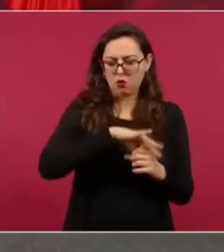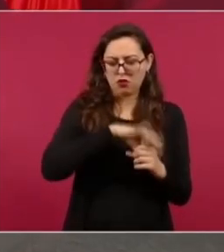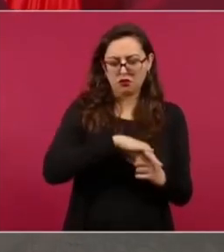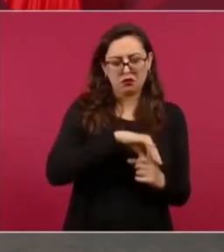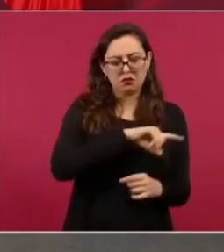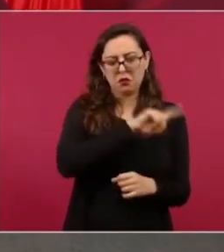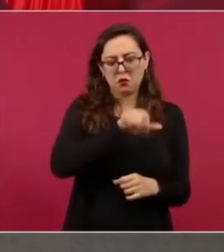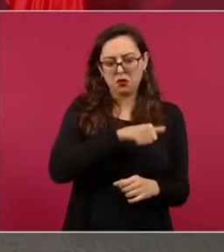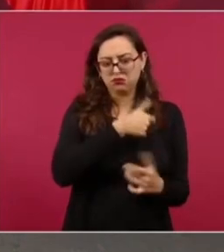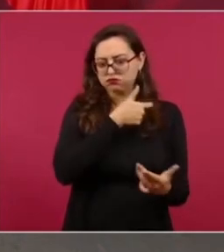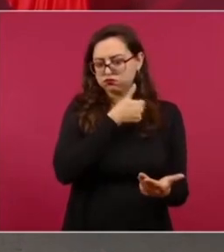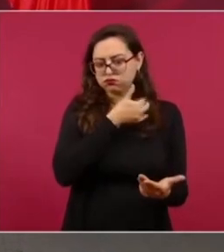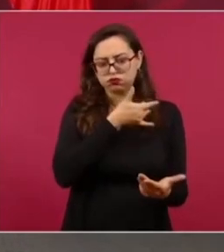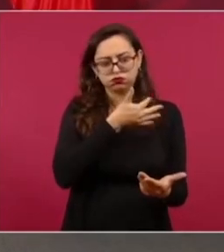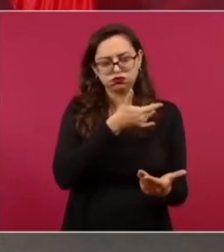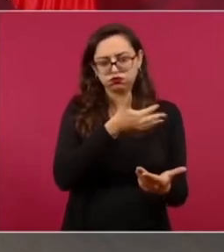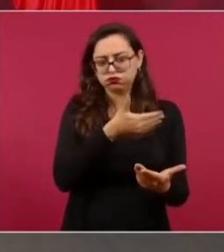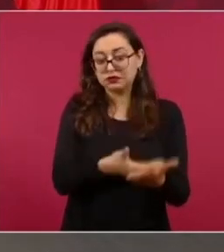hasta septiembre